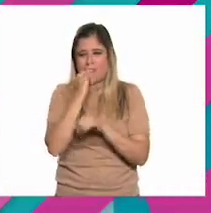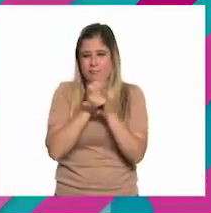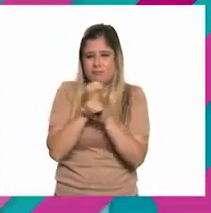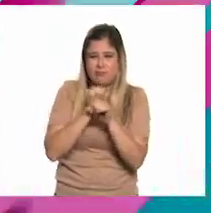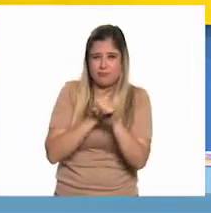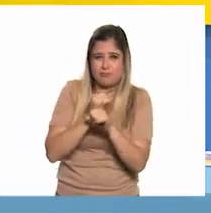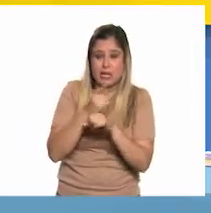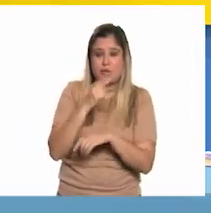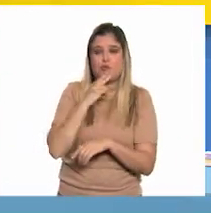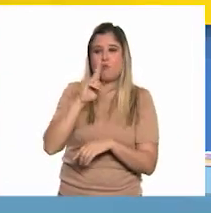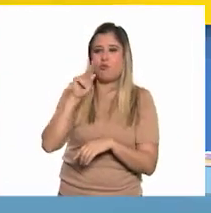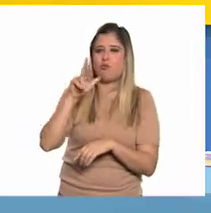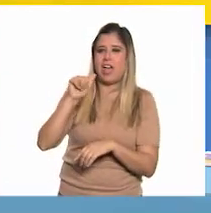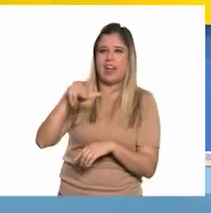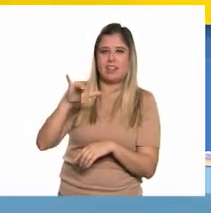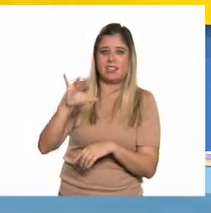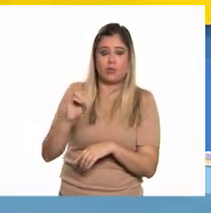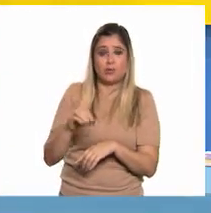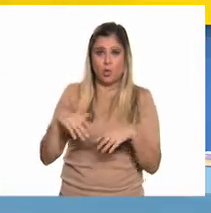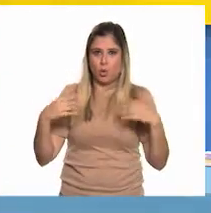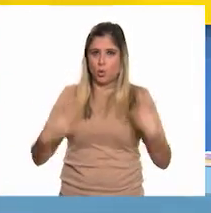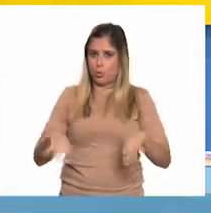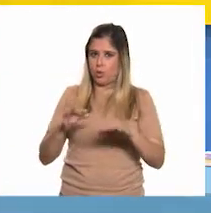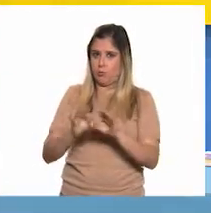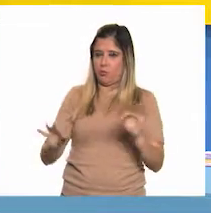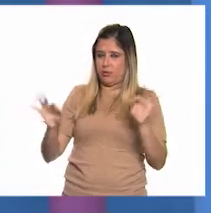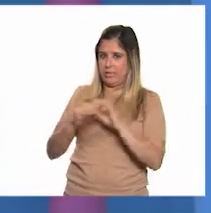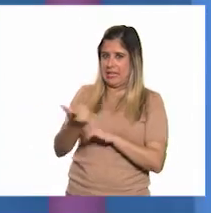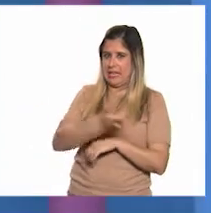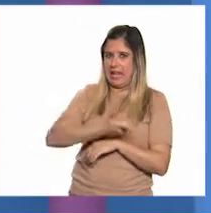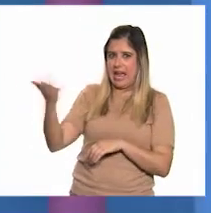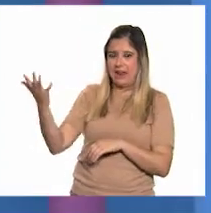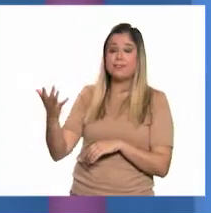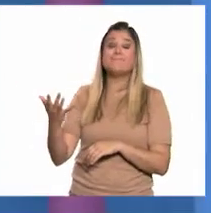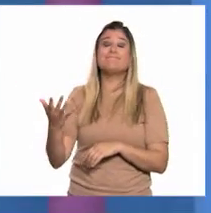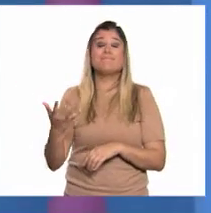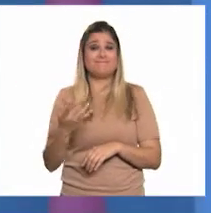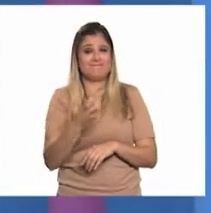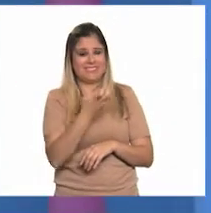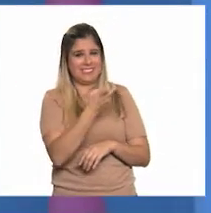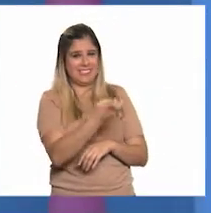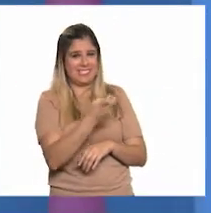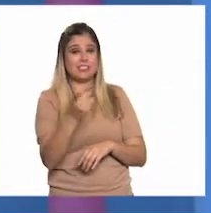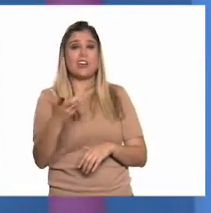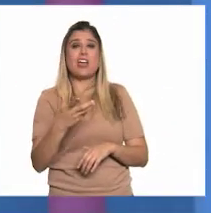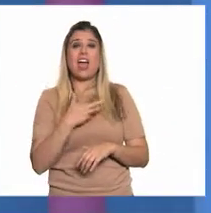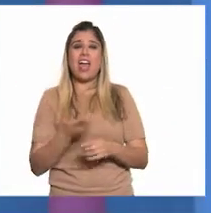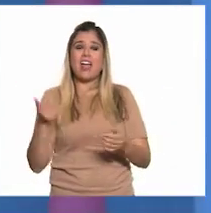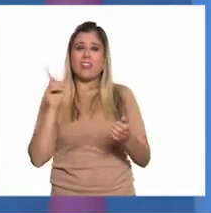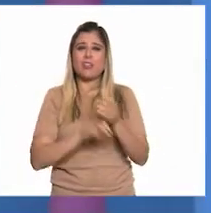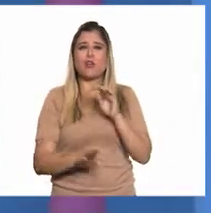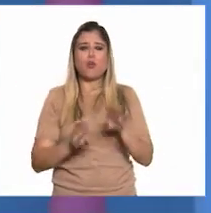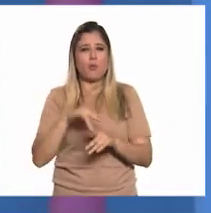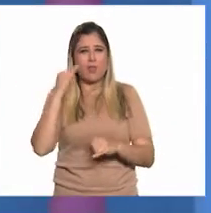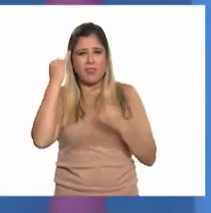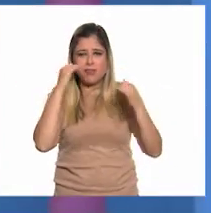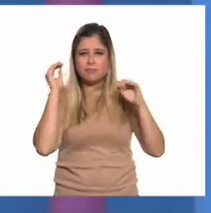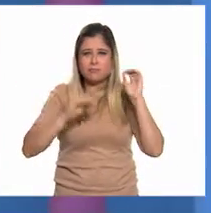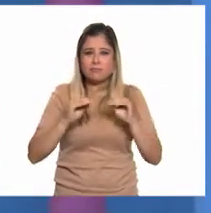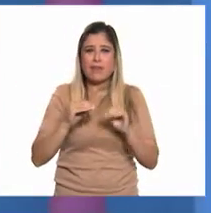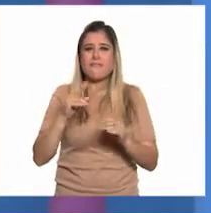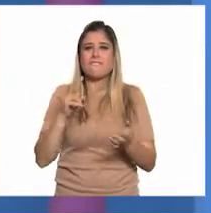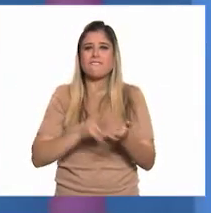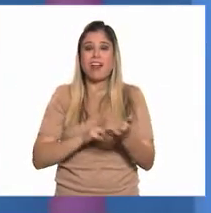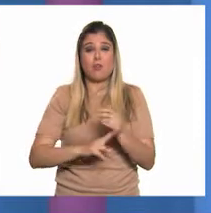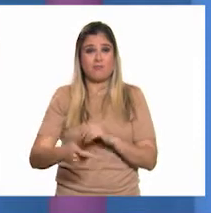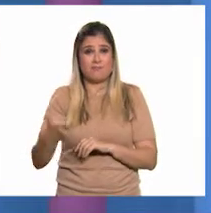Me imagino que ha de ser muy importante y costoso. Así es, y se considera como estratégico por su gran valor